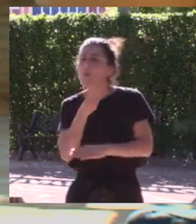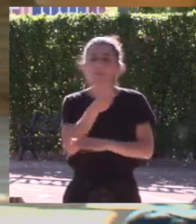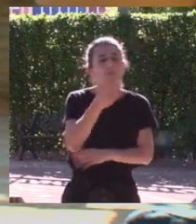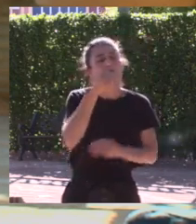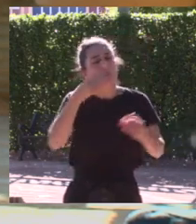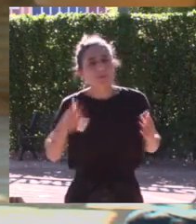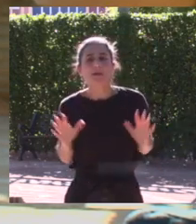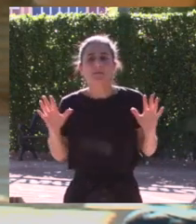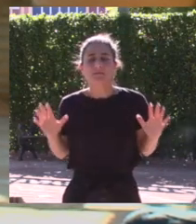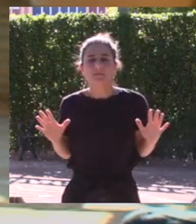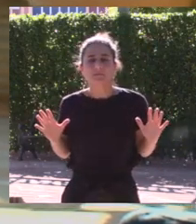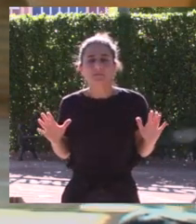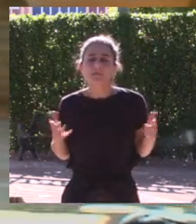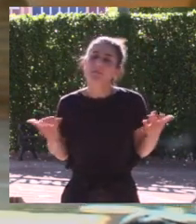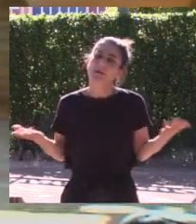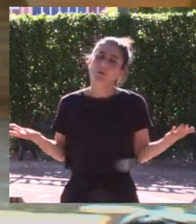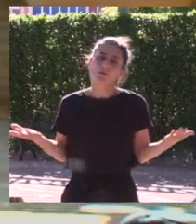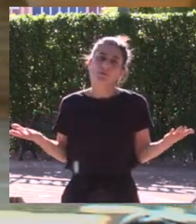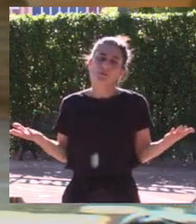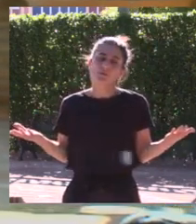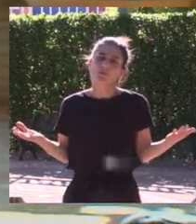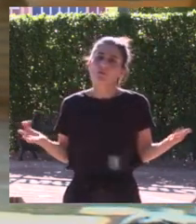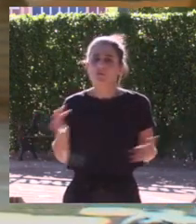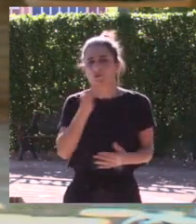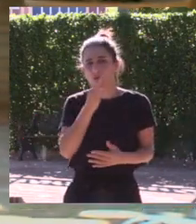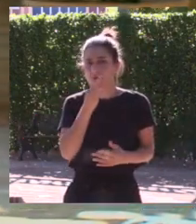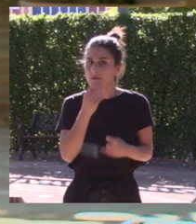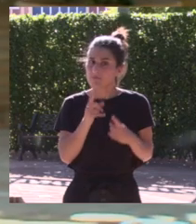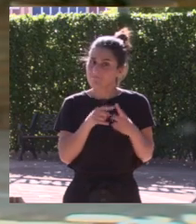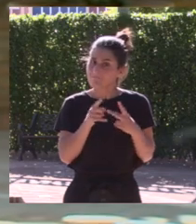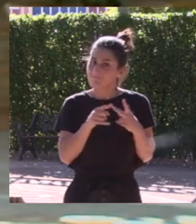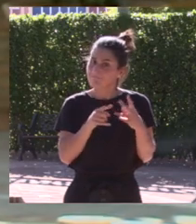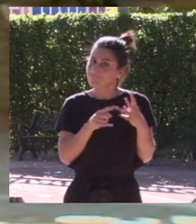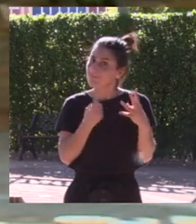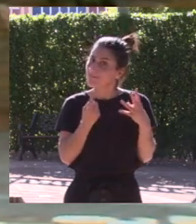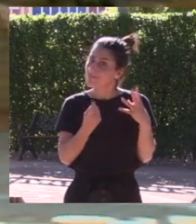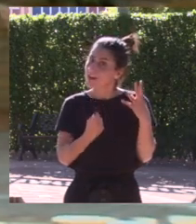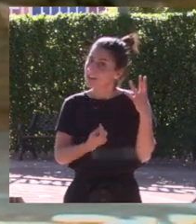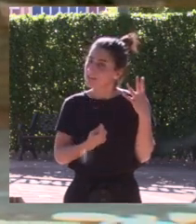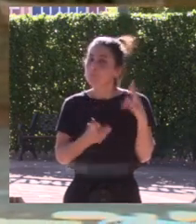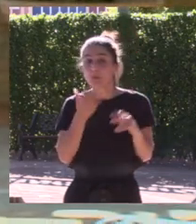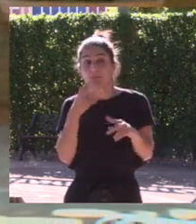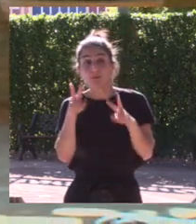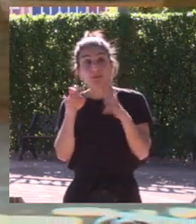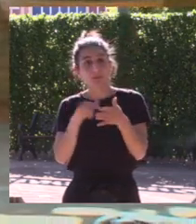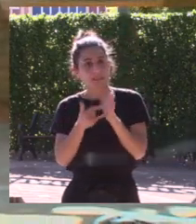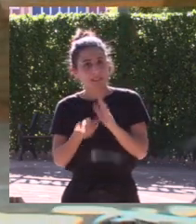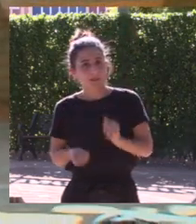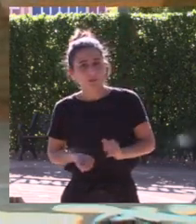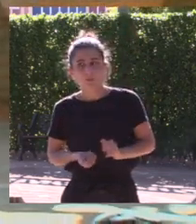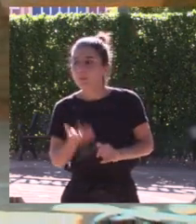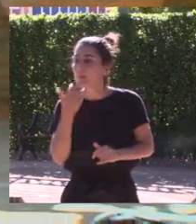las mujeres todo eso está fenomenal pero quedan unas cuantas cosas pendientes a nivel de técnicos